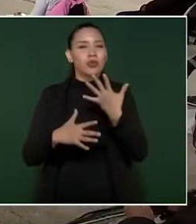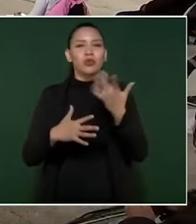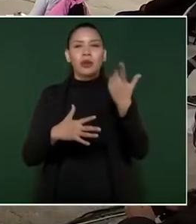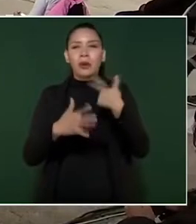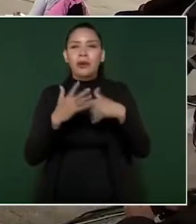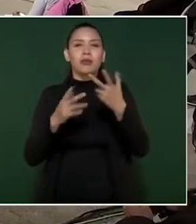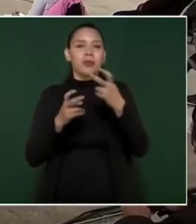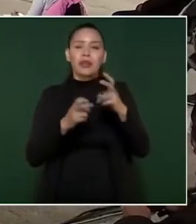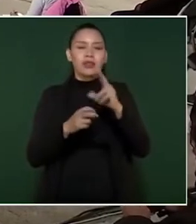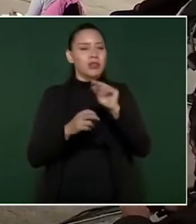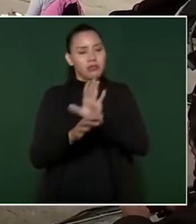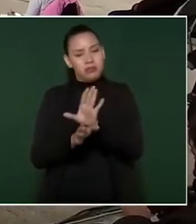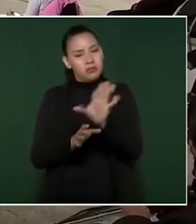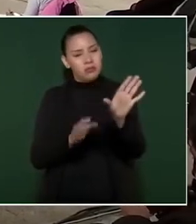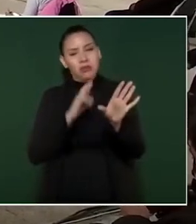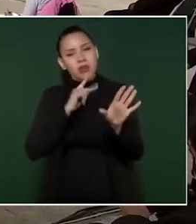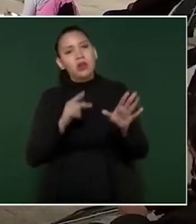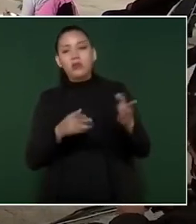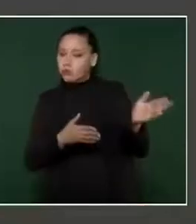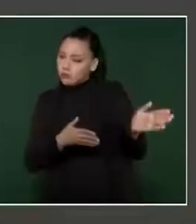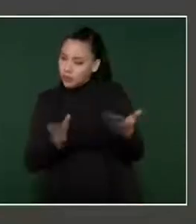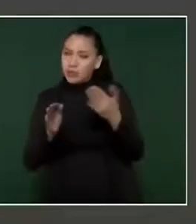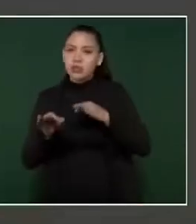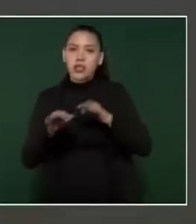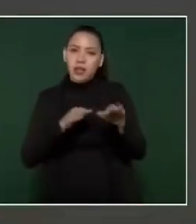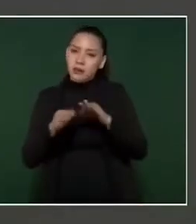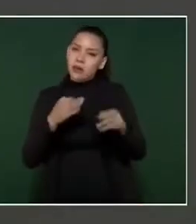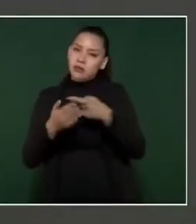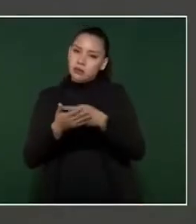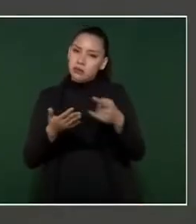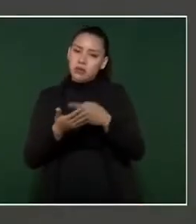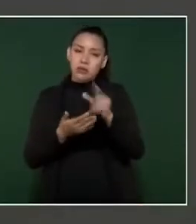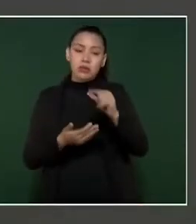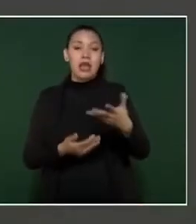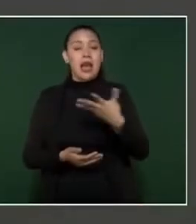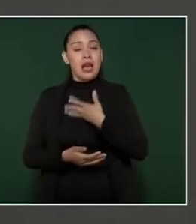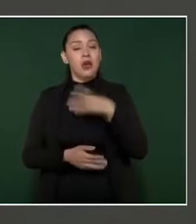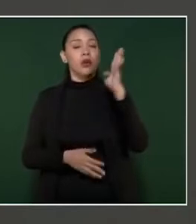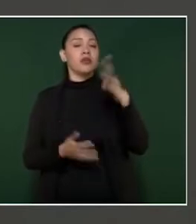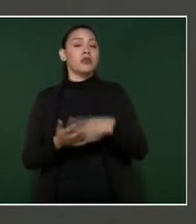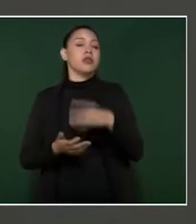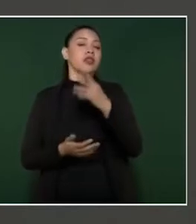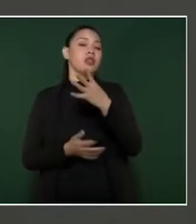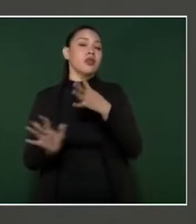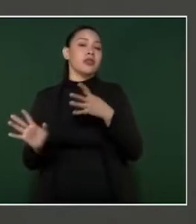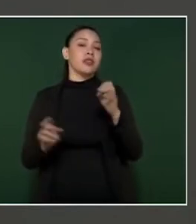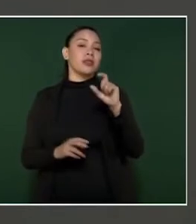propósito. Y hay cuatro mil 923 jóvenes